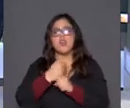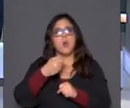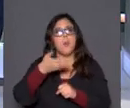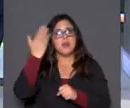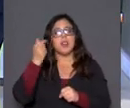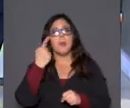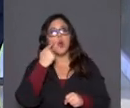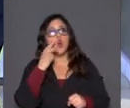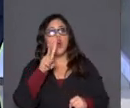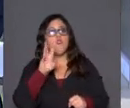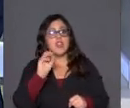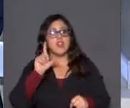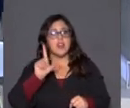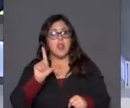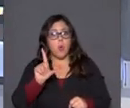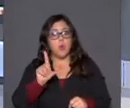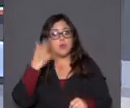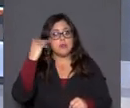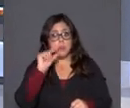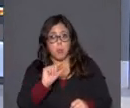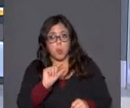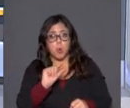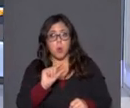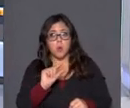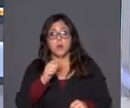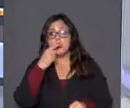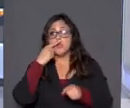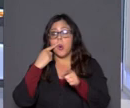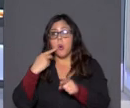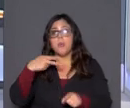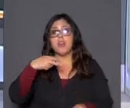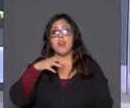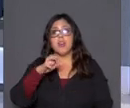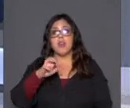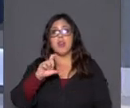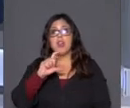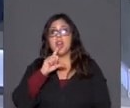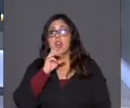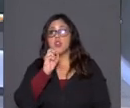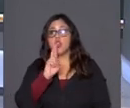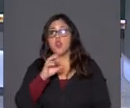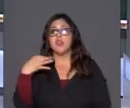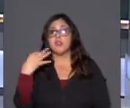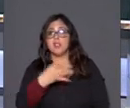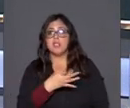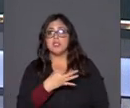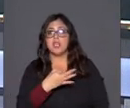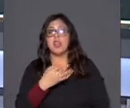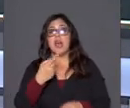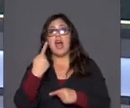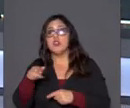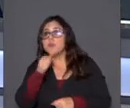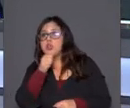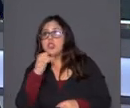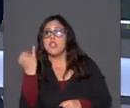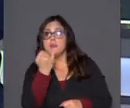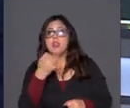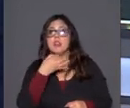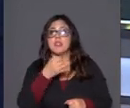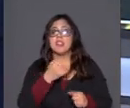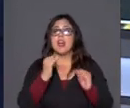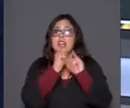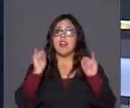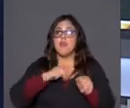de julio, o sea, hace muy poco, Yaitul señala a un medio independiente la forma nuestra de